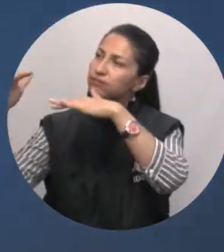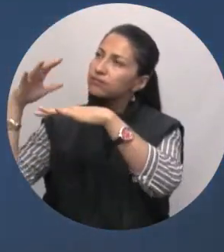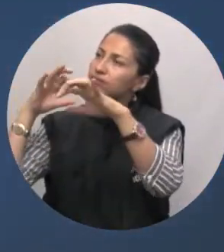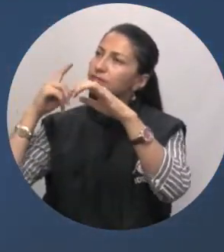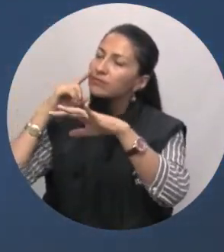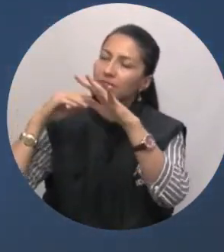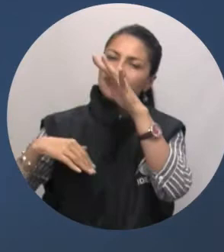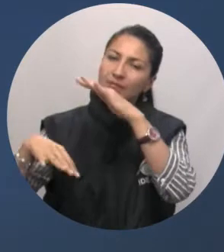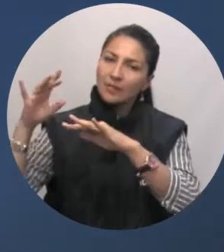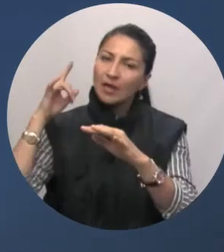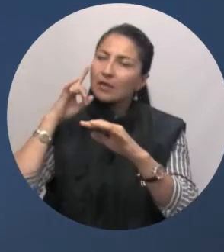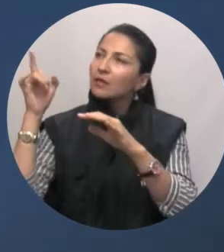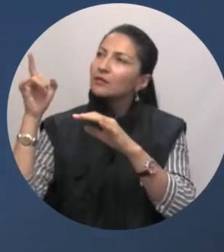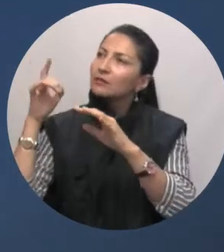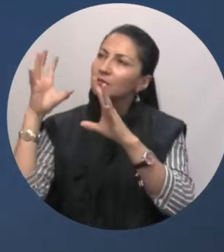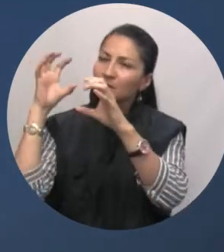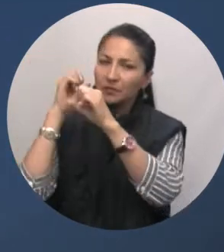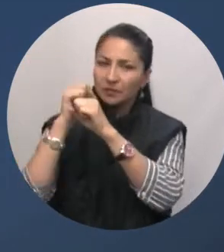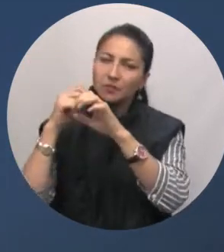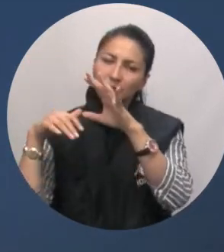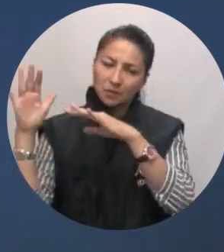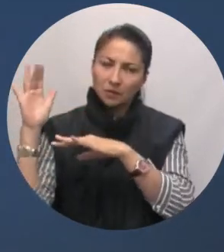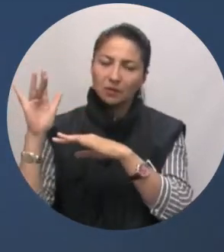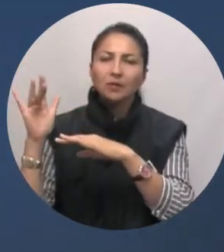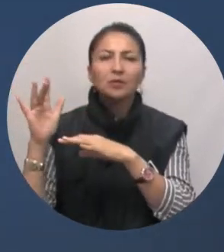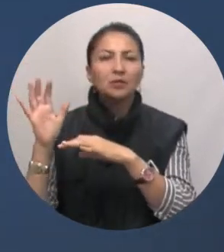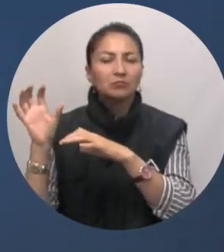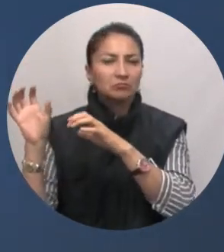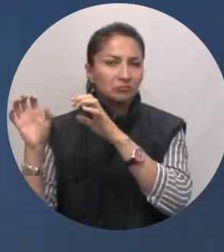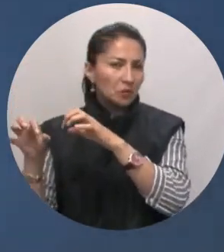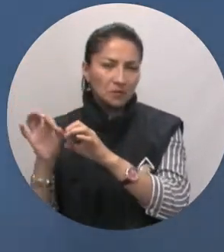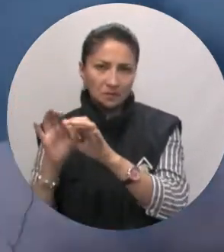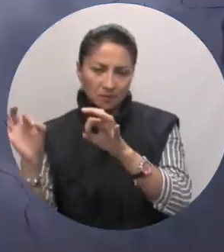Para San Andrés y Providencia habrá cielo parcial y mayormente cubierto.